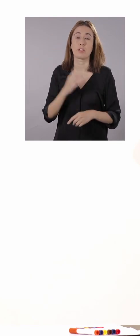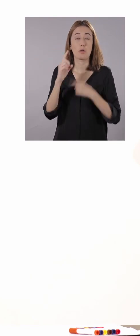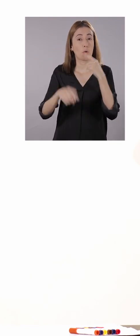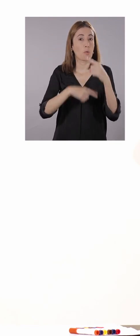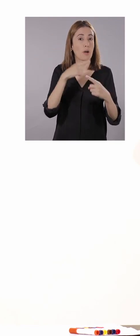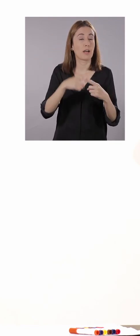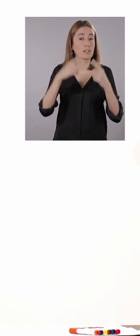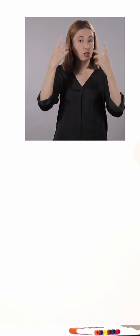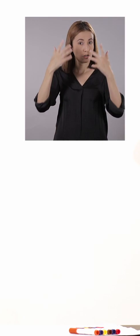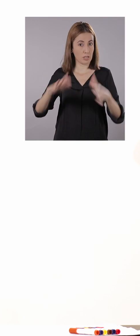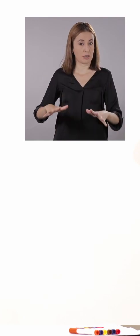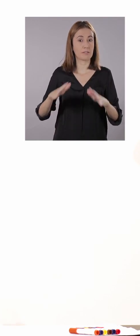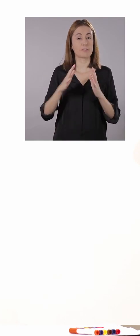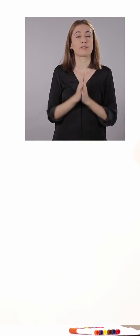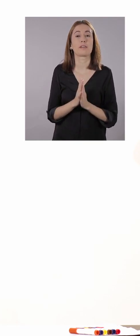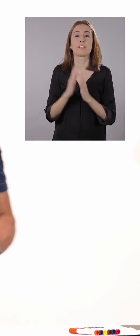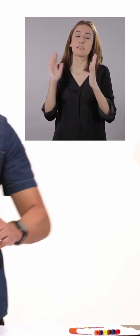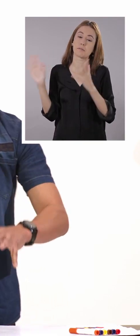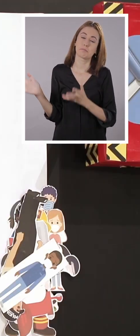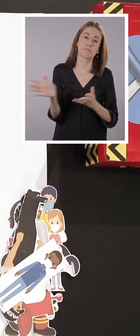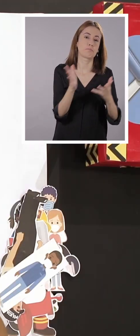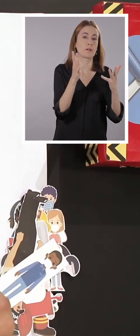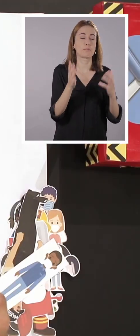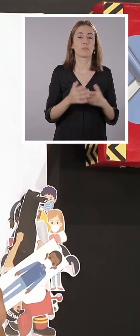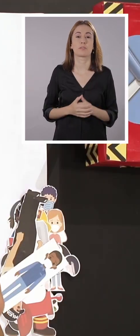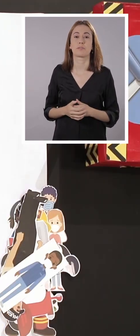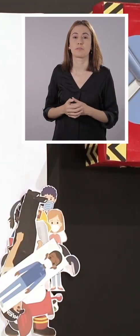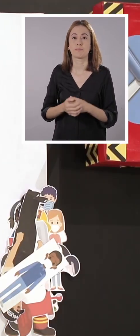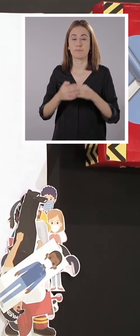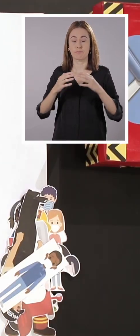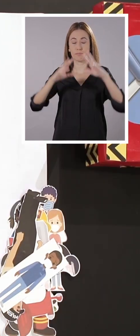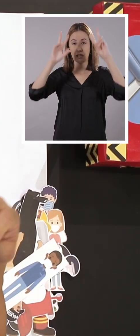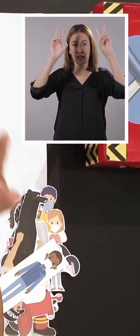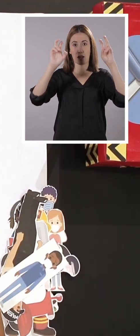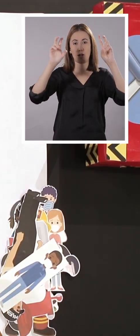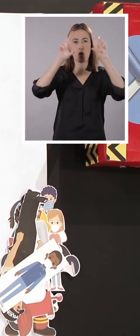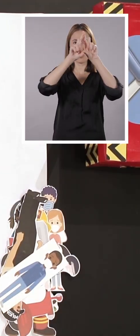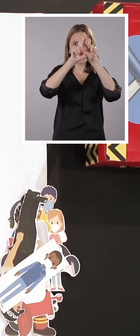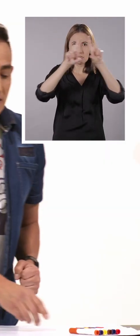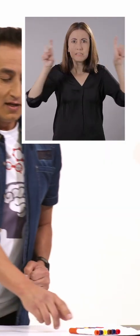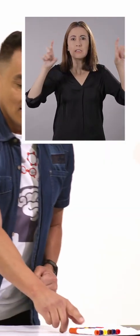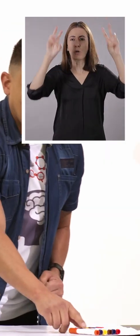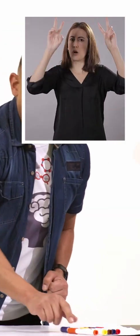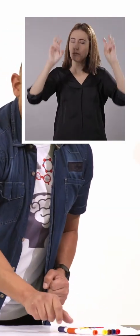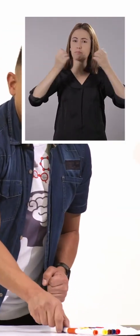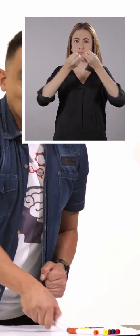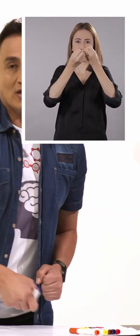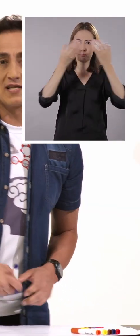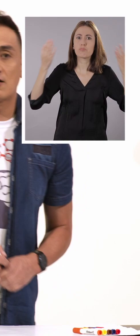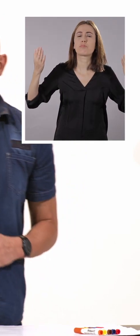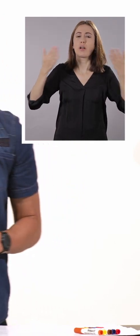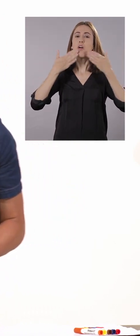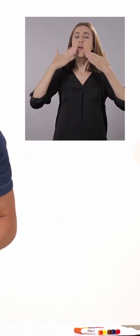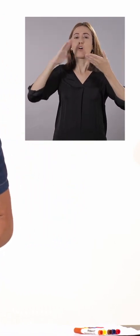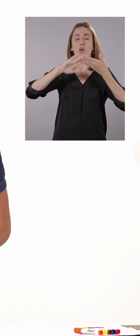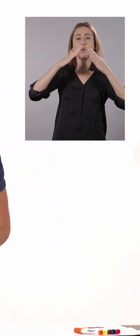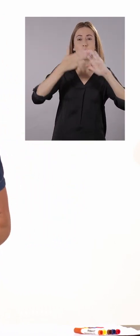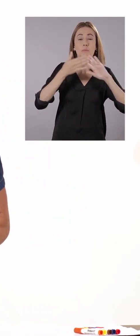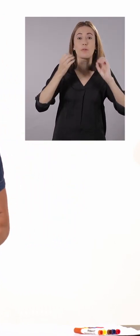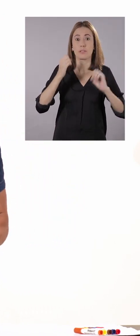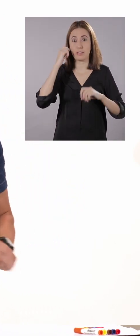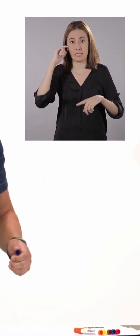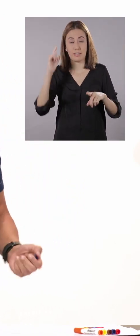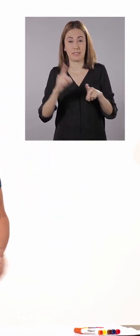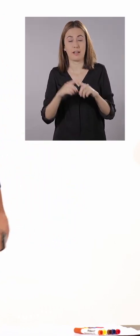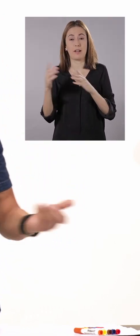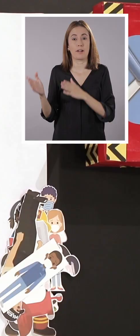una vez que ya tengamos todos estos recortes, vamos a colocar aquí el de nuestra comunidad. Ok, entonces, ¿qué tal si hacemos un pequeño